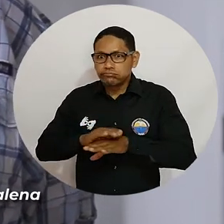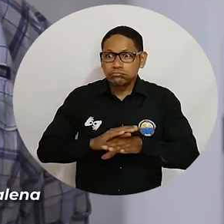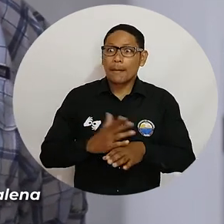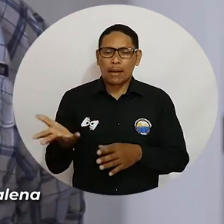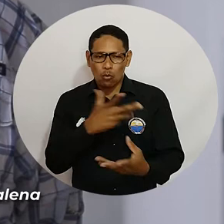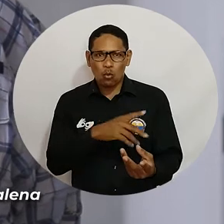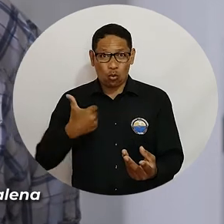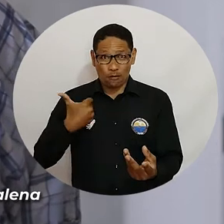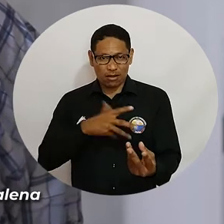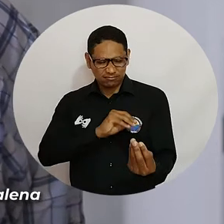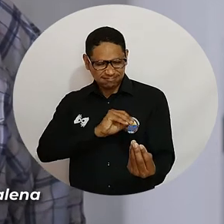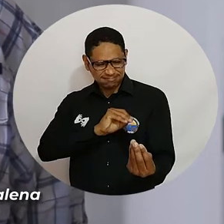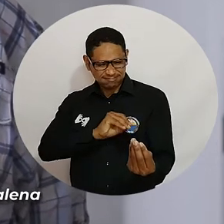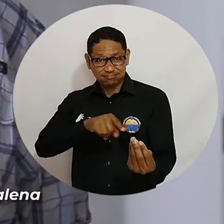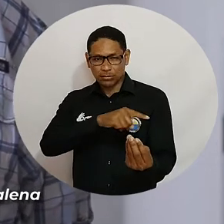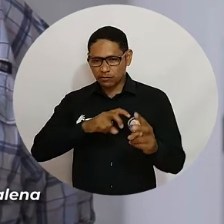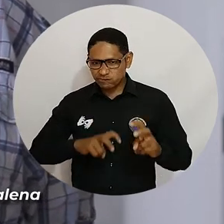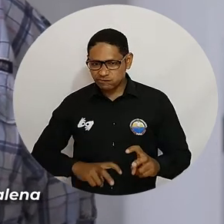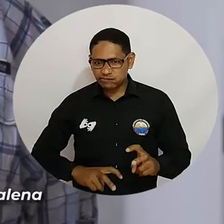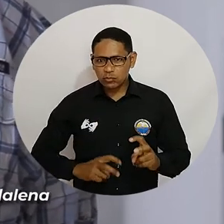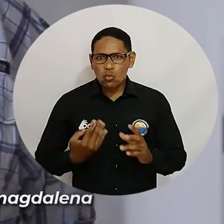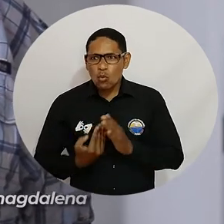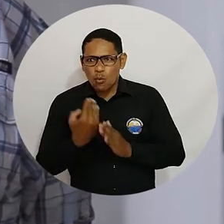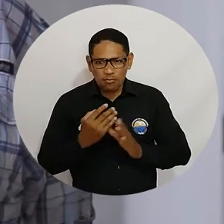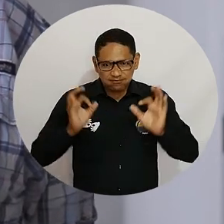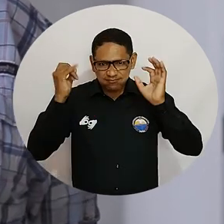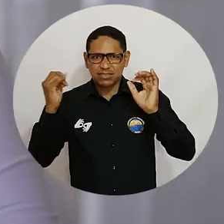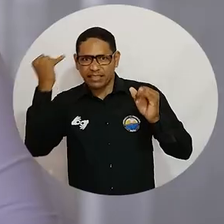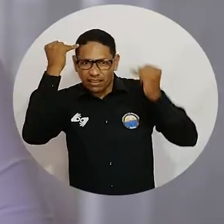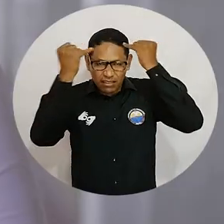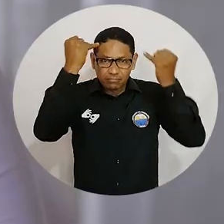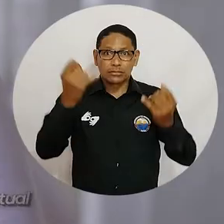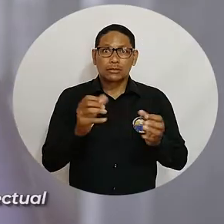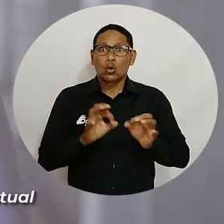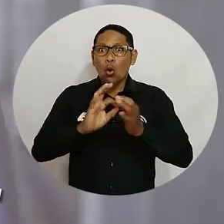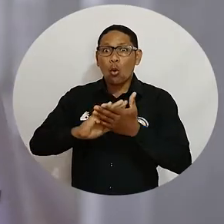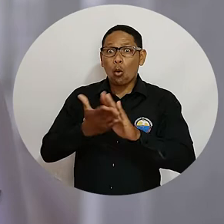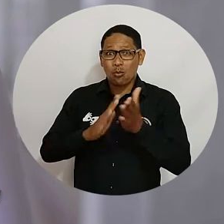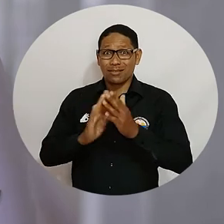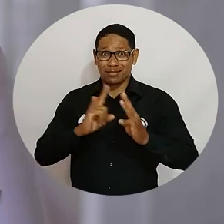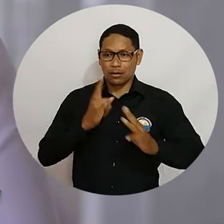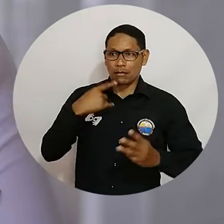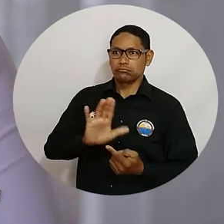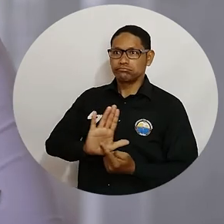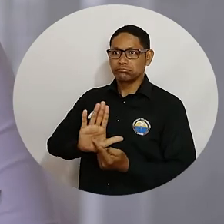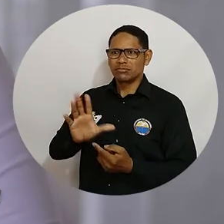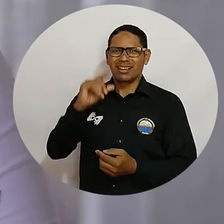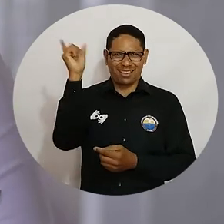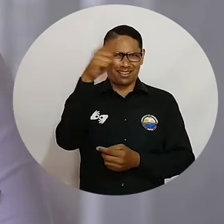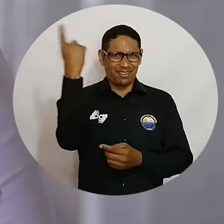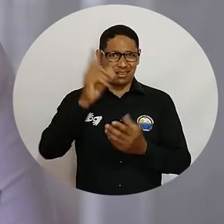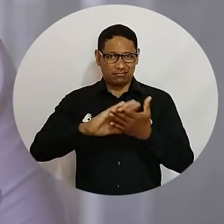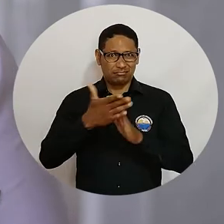iniciativa de formar jóvenes investigadores e innovadores acá en la Universidad del Magdalena. Mostrarle a la comunidad Unimagdalena y a la